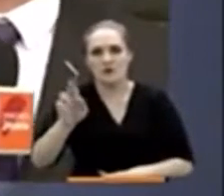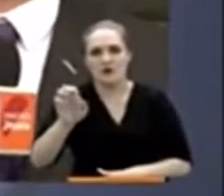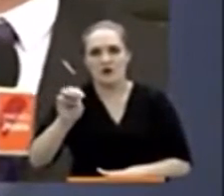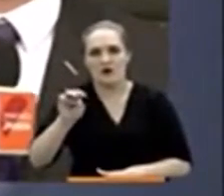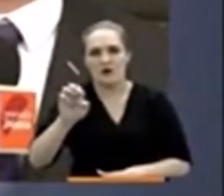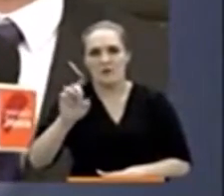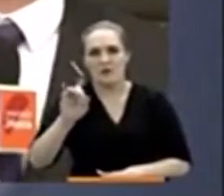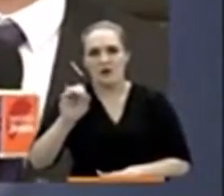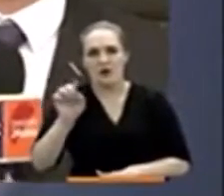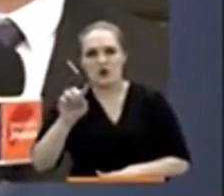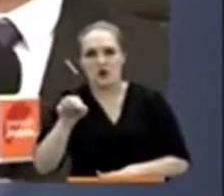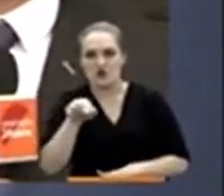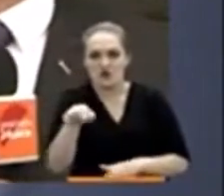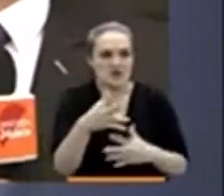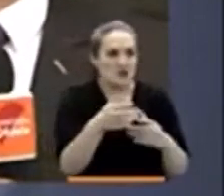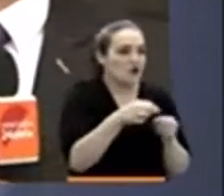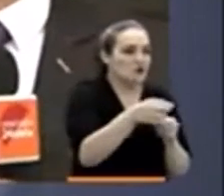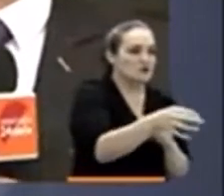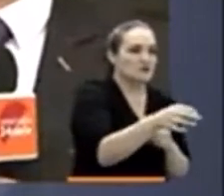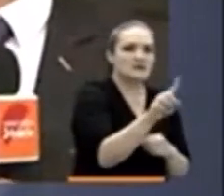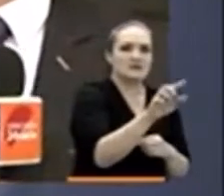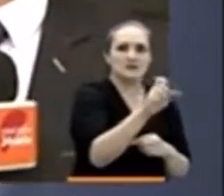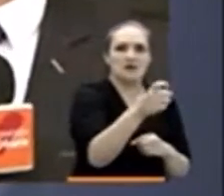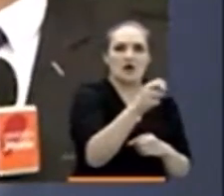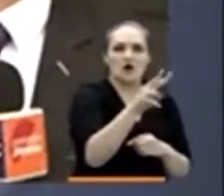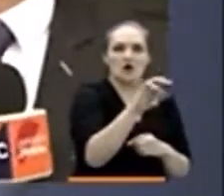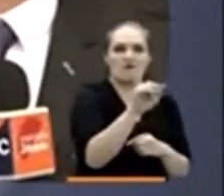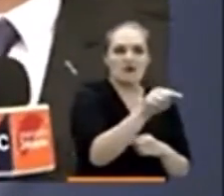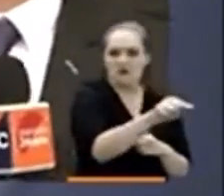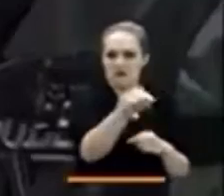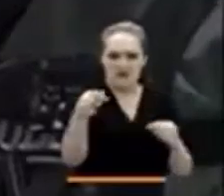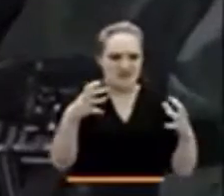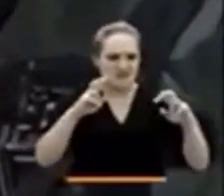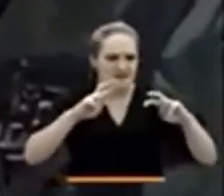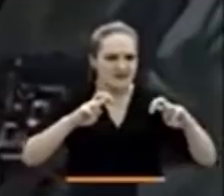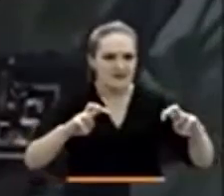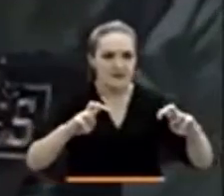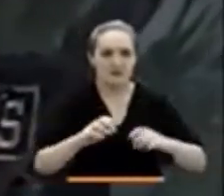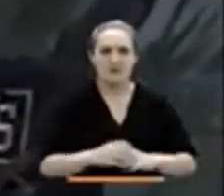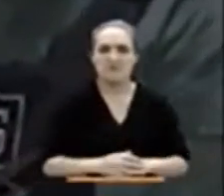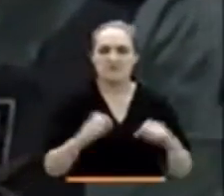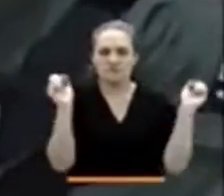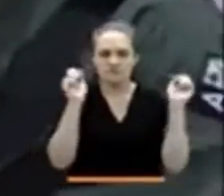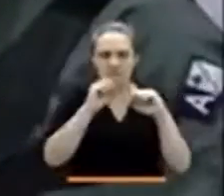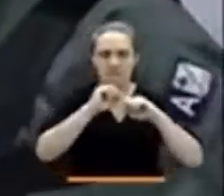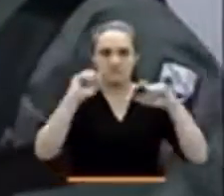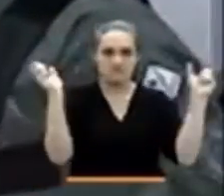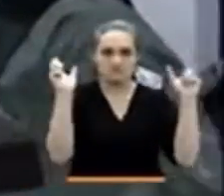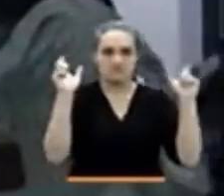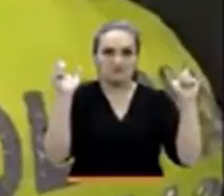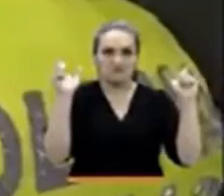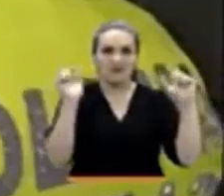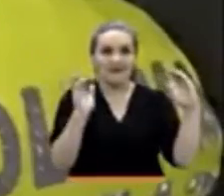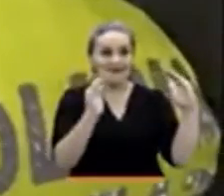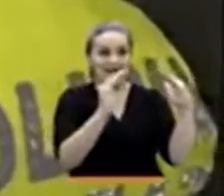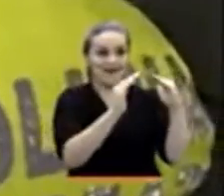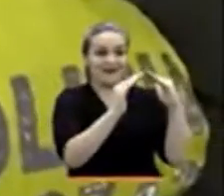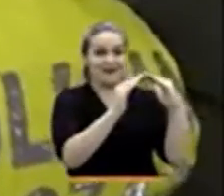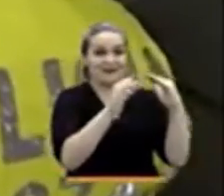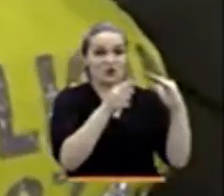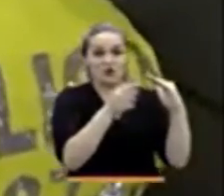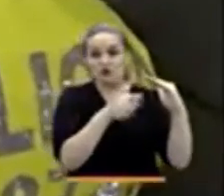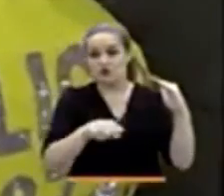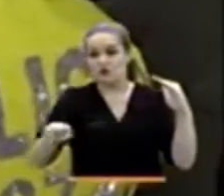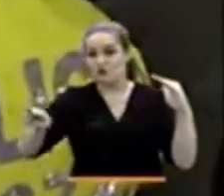de allanamientos en la ciudad de Medellín y en el nordeste de Antioquia. Fue sorpresivo el allanamiento de la policía a la casa de los familiares de